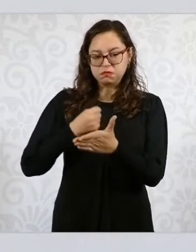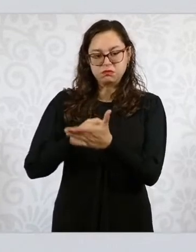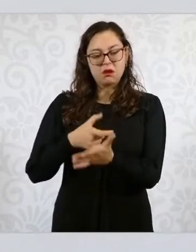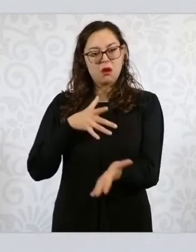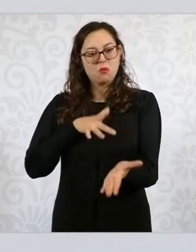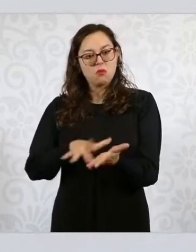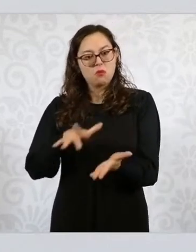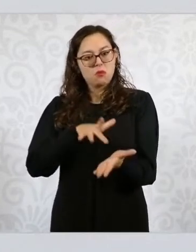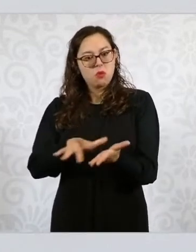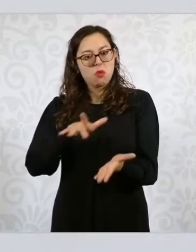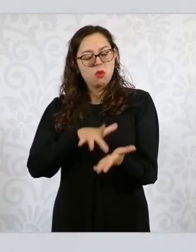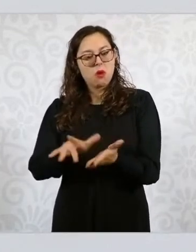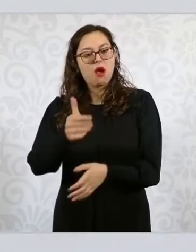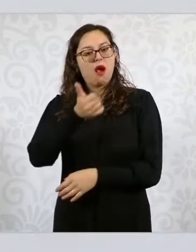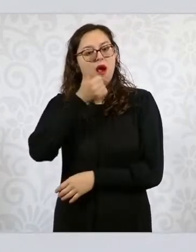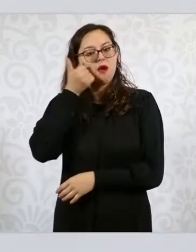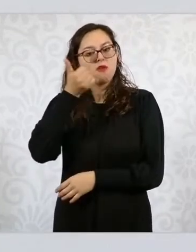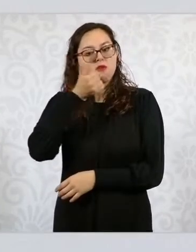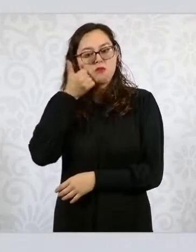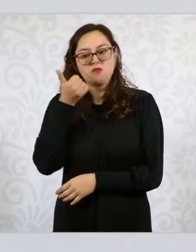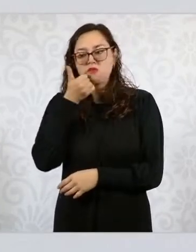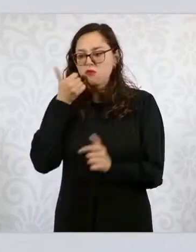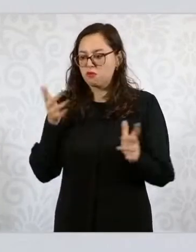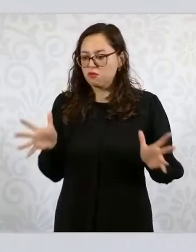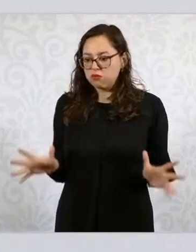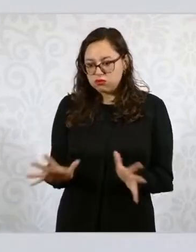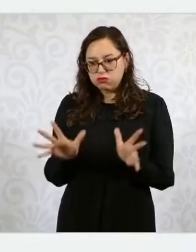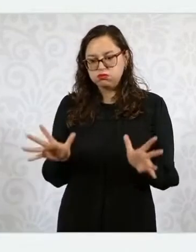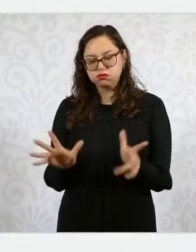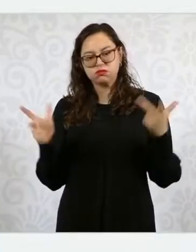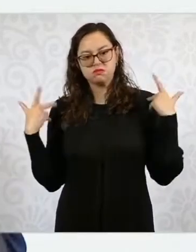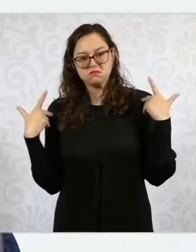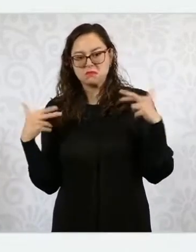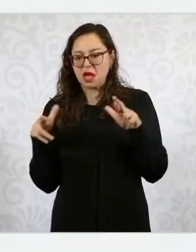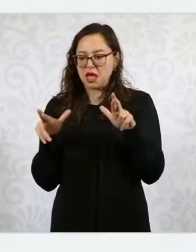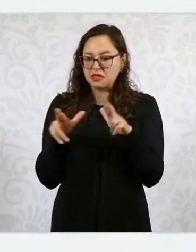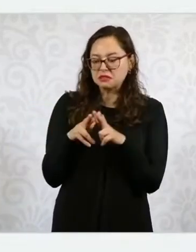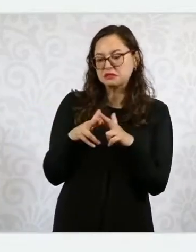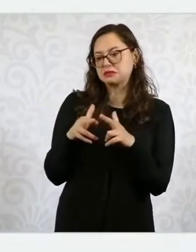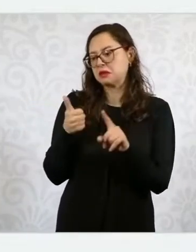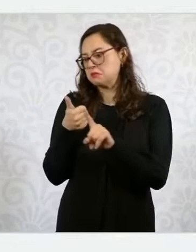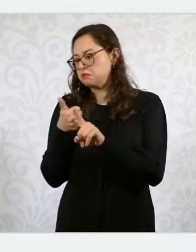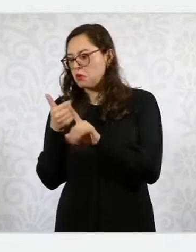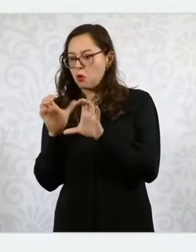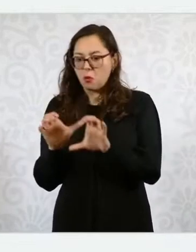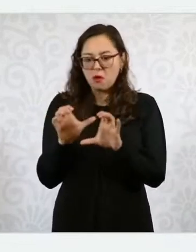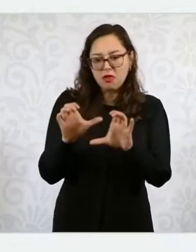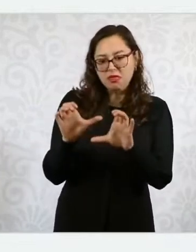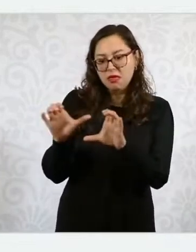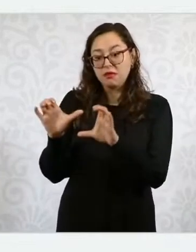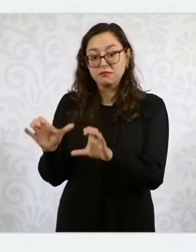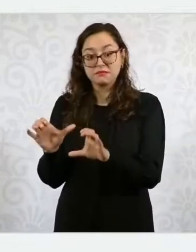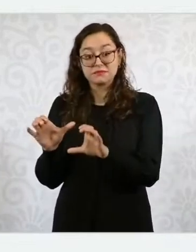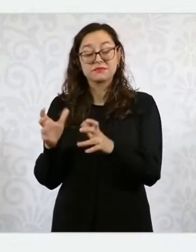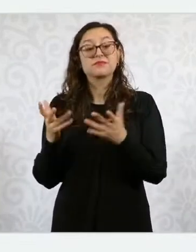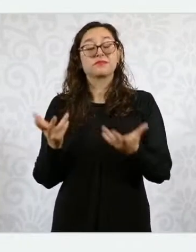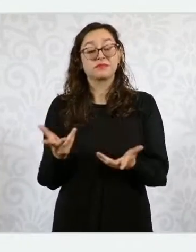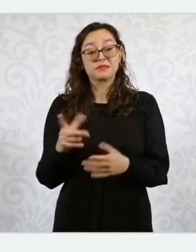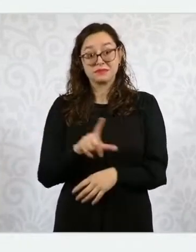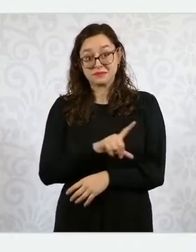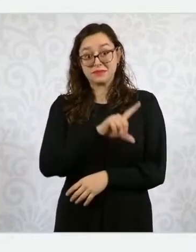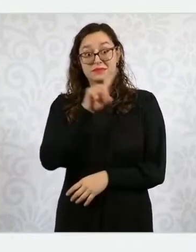ayudando a los estudiantes, después fue expulsada del